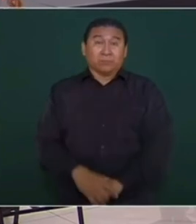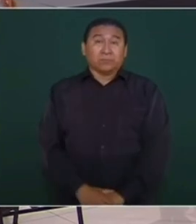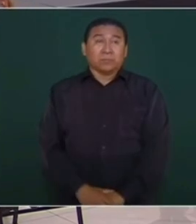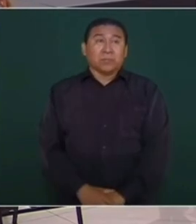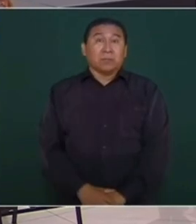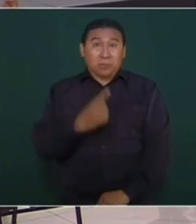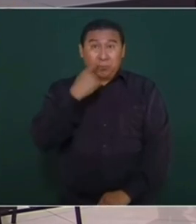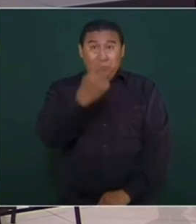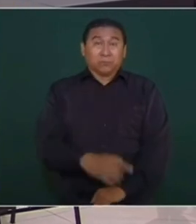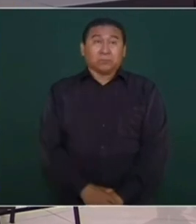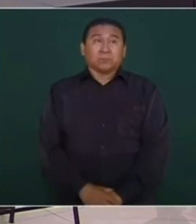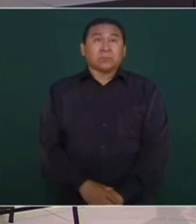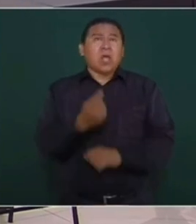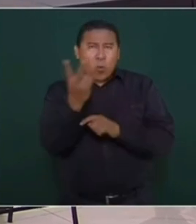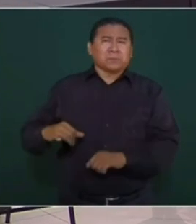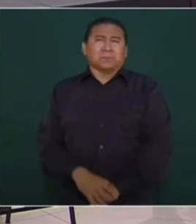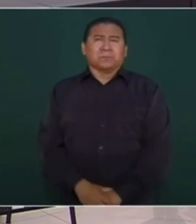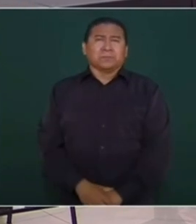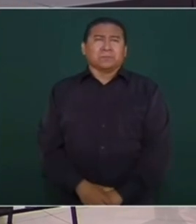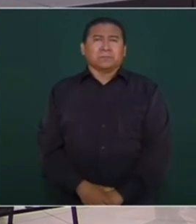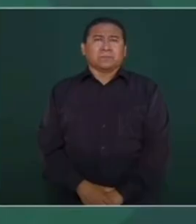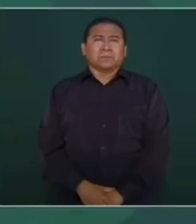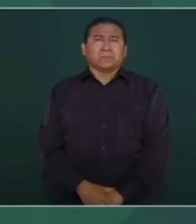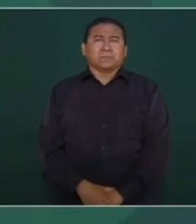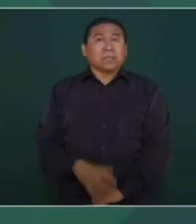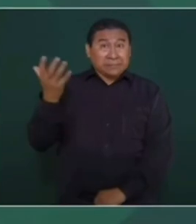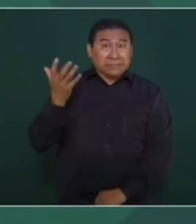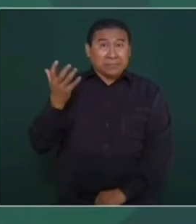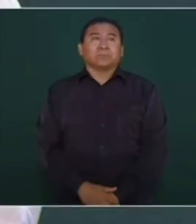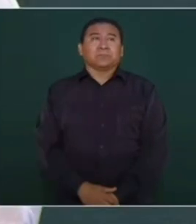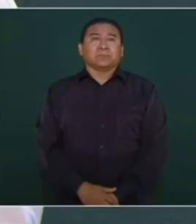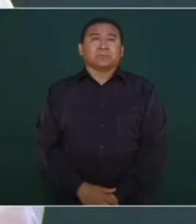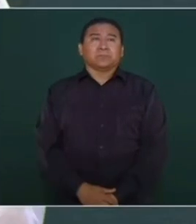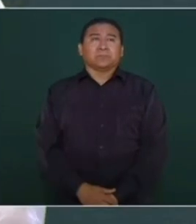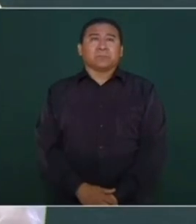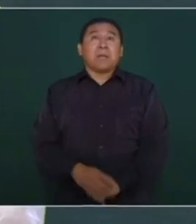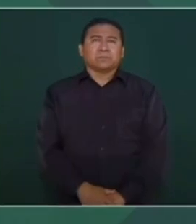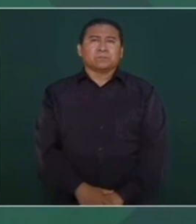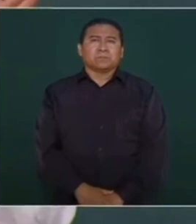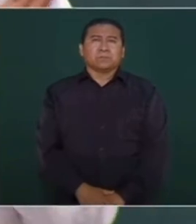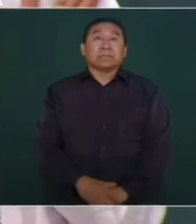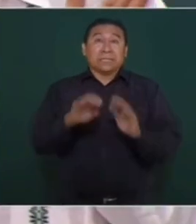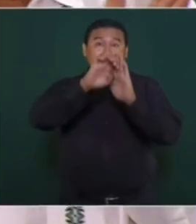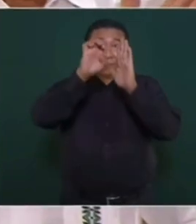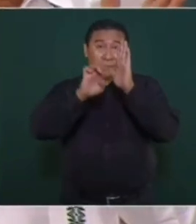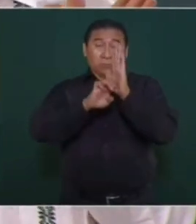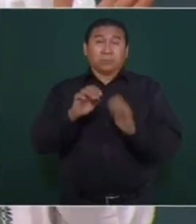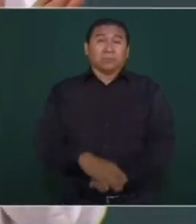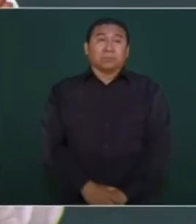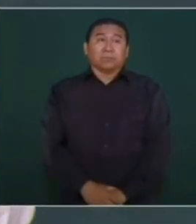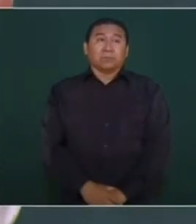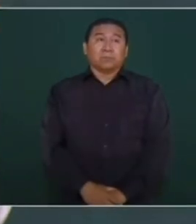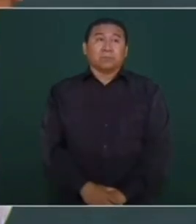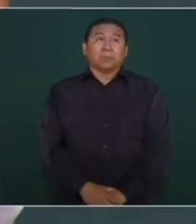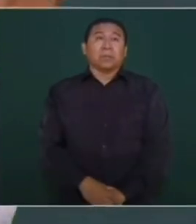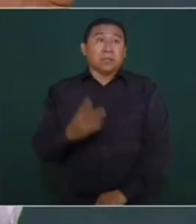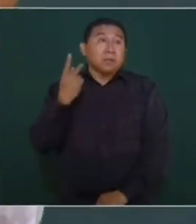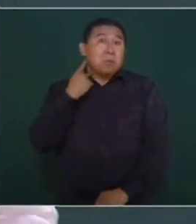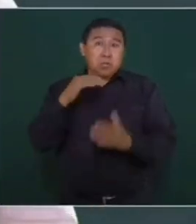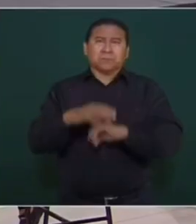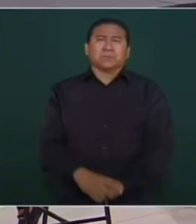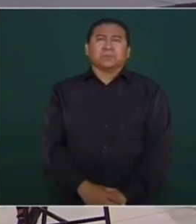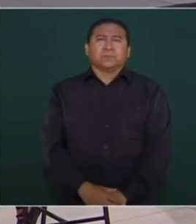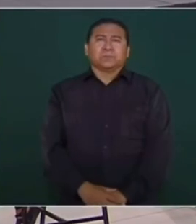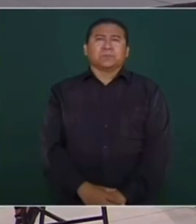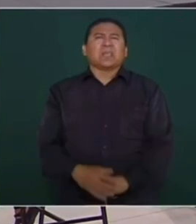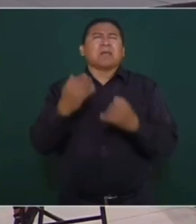Les voy a poner algunos ejemplos. Cuando se creó un nuevo partido, es el Partido Morena, el estatuto de ese partido se estableció lo de las